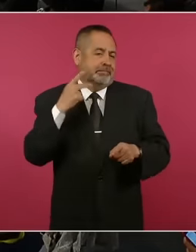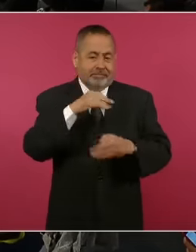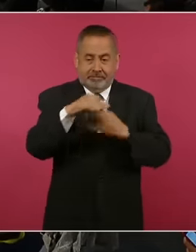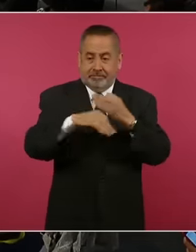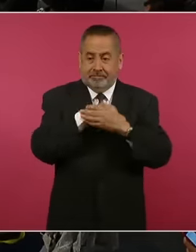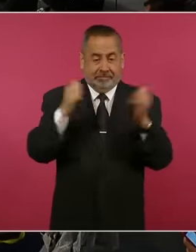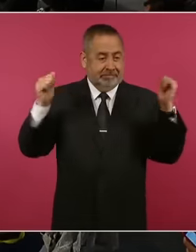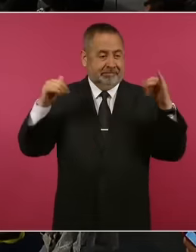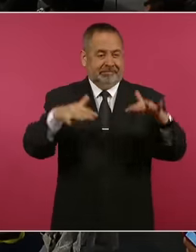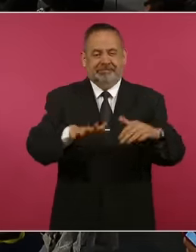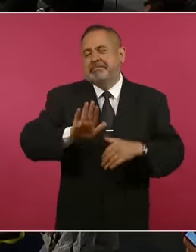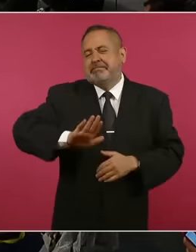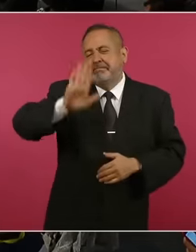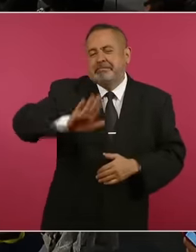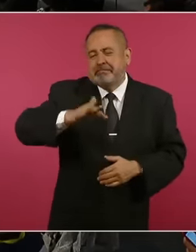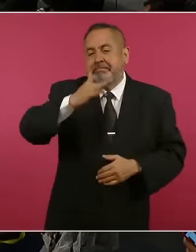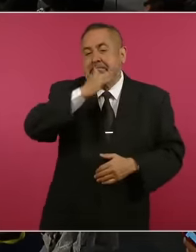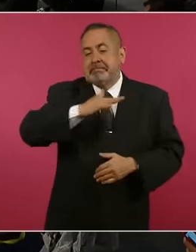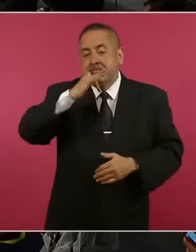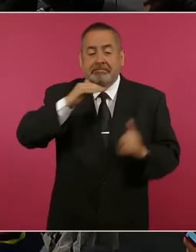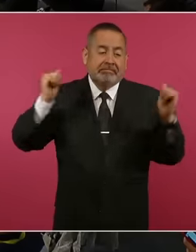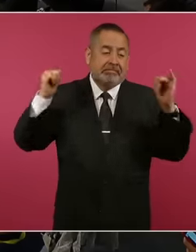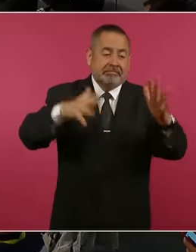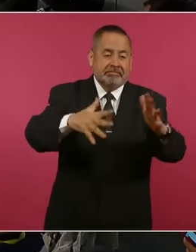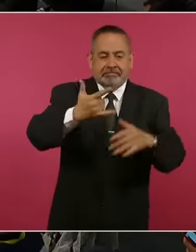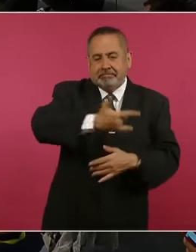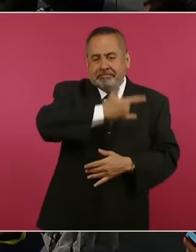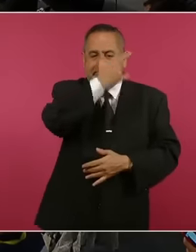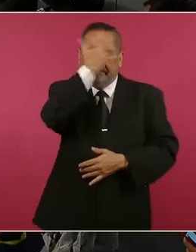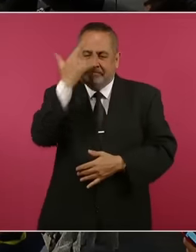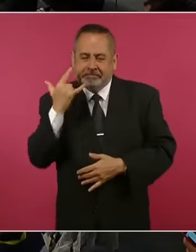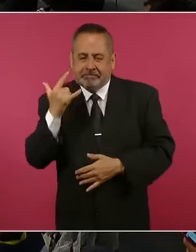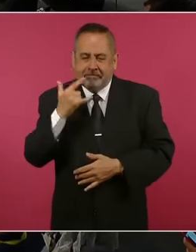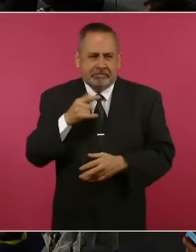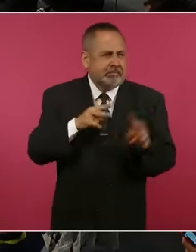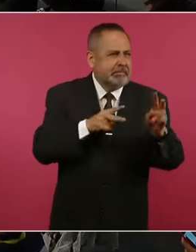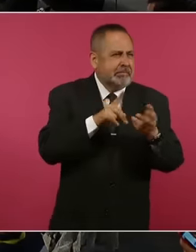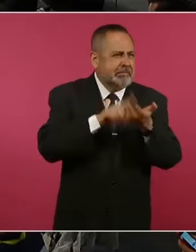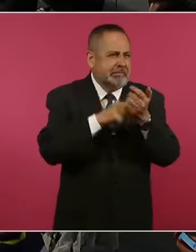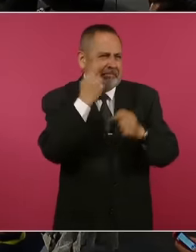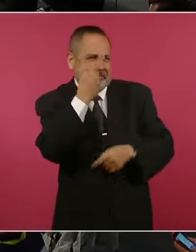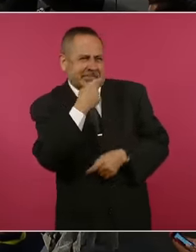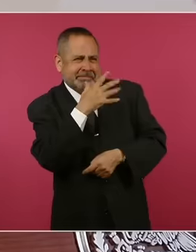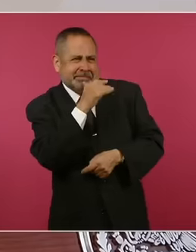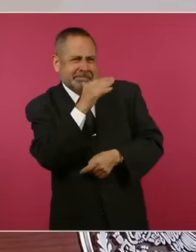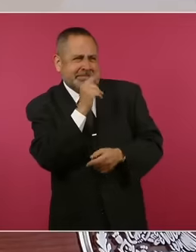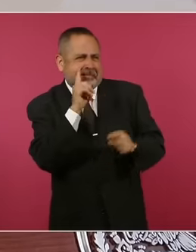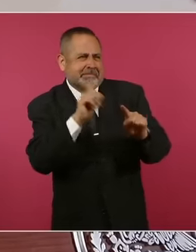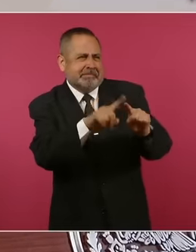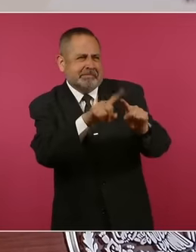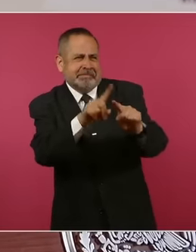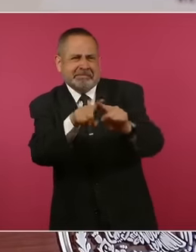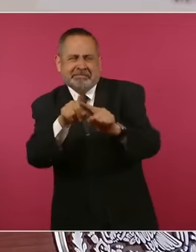Entonces, va pasando el tiempo y se van quitando las máscaras